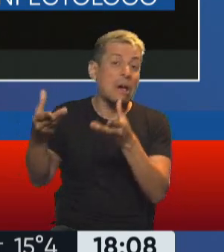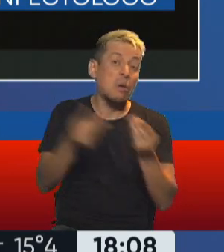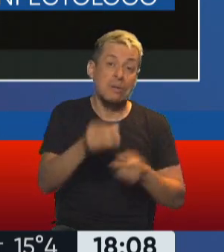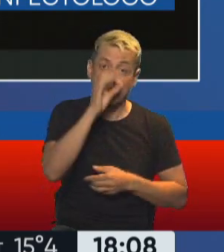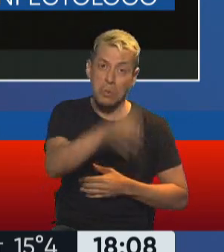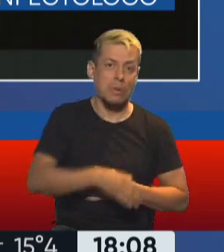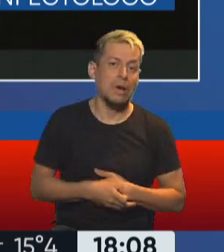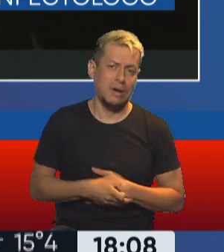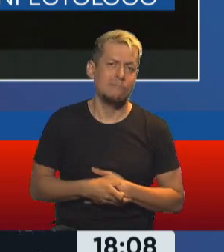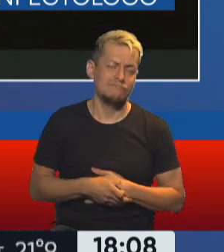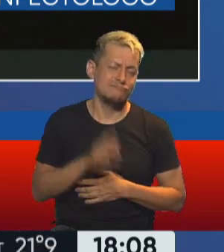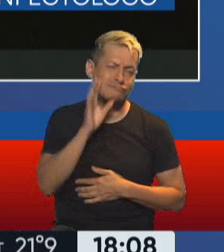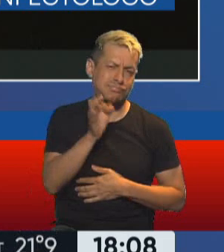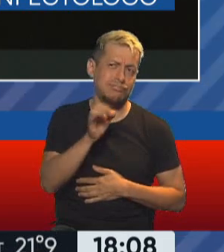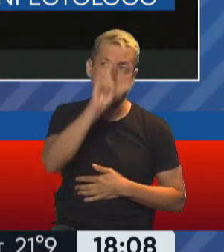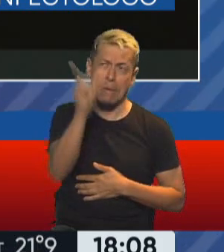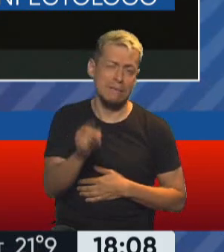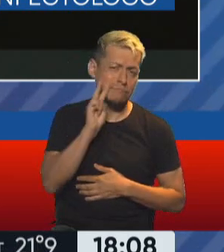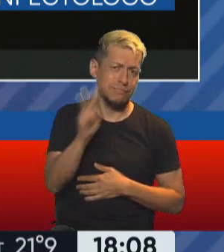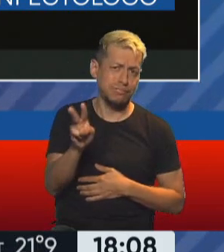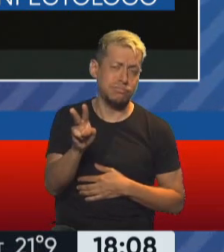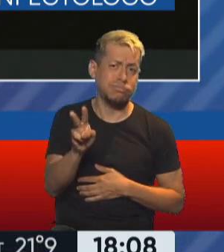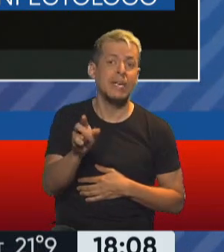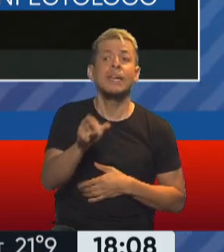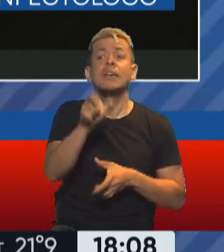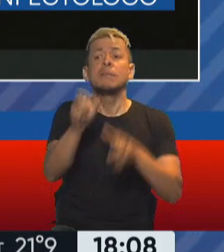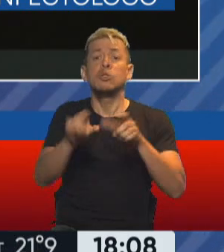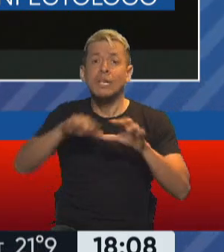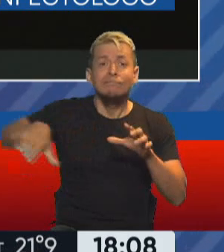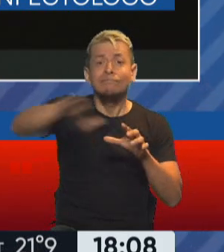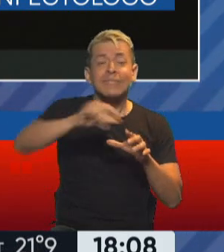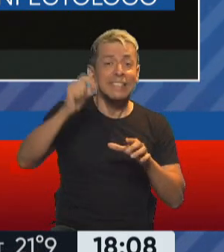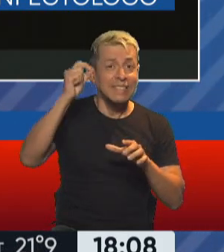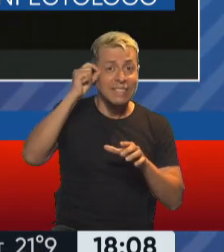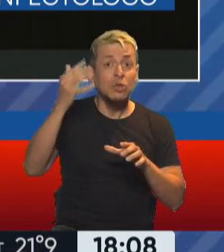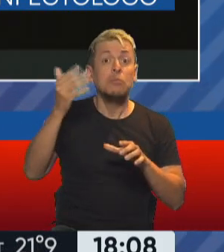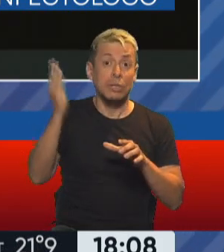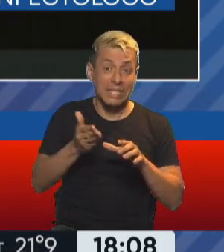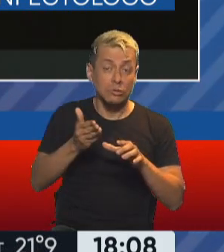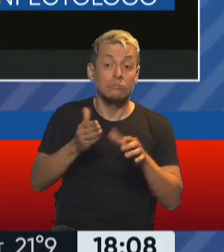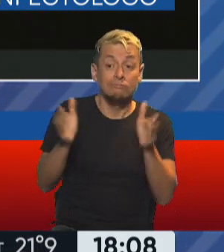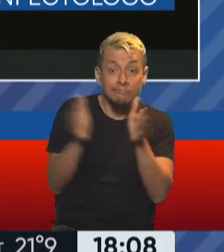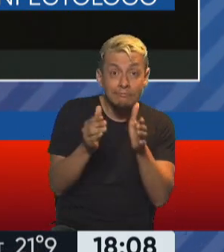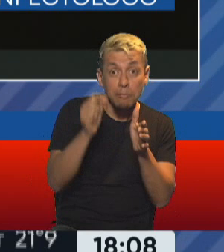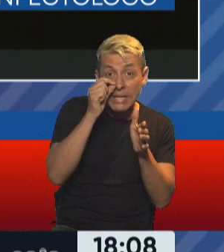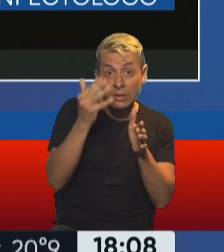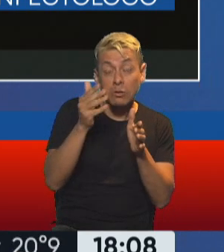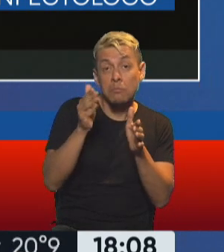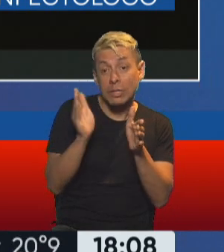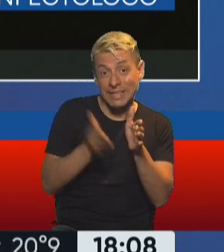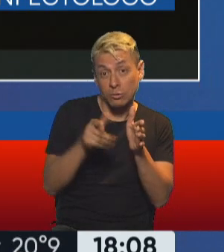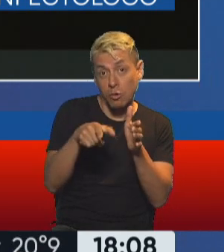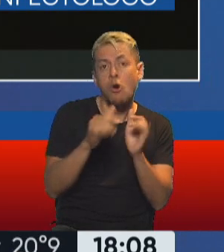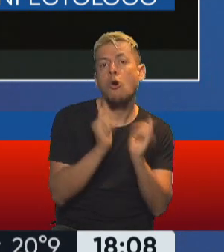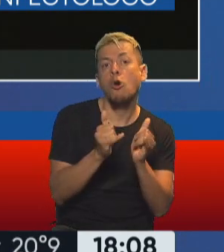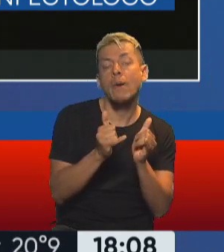está replicado en todo el país, lo sabemos. Ese 35% está formado por un 25% de jóvenes, que son los que han